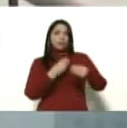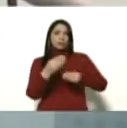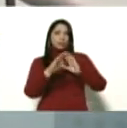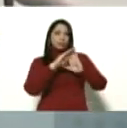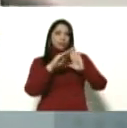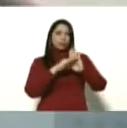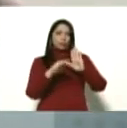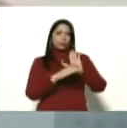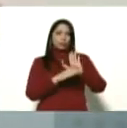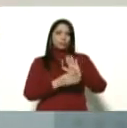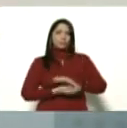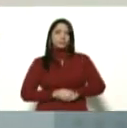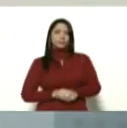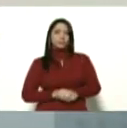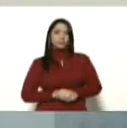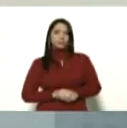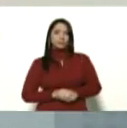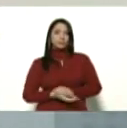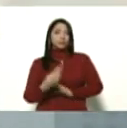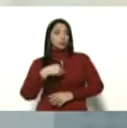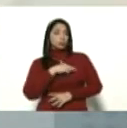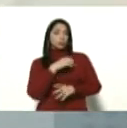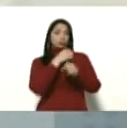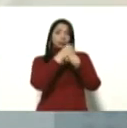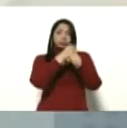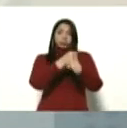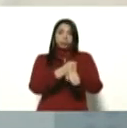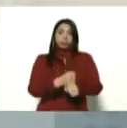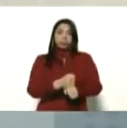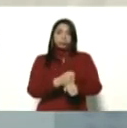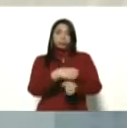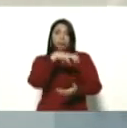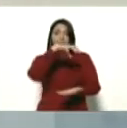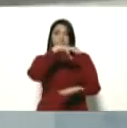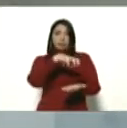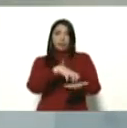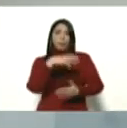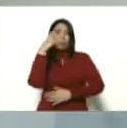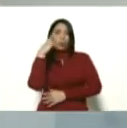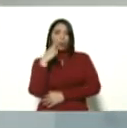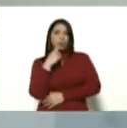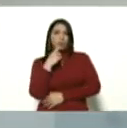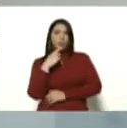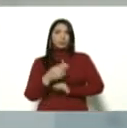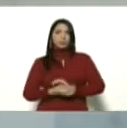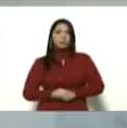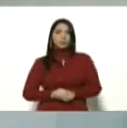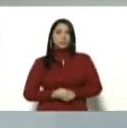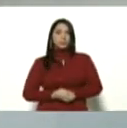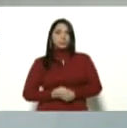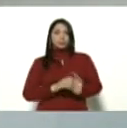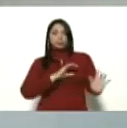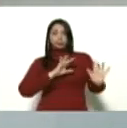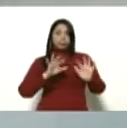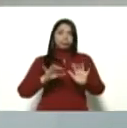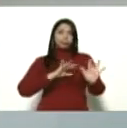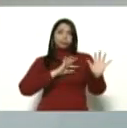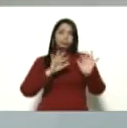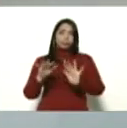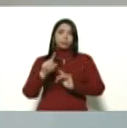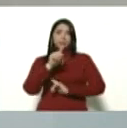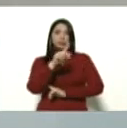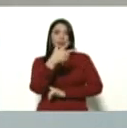rigor. Así que eso es lo que estamos esperando. Por el estado Bolívar regresan aproximadamente 130